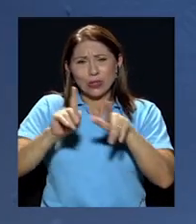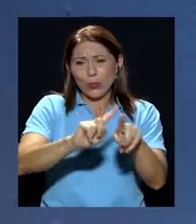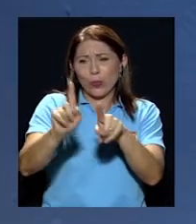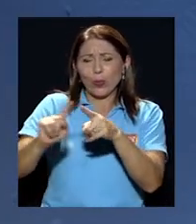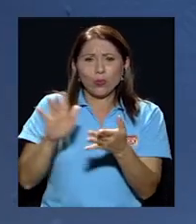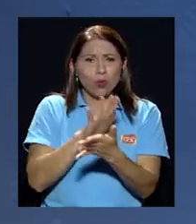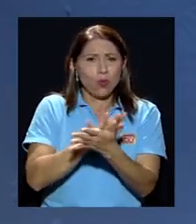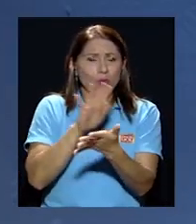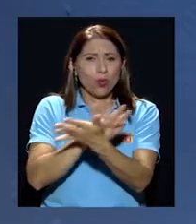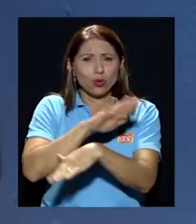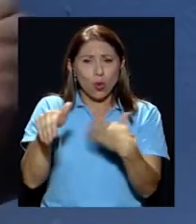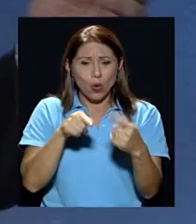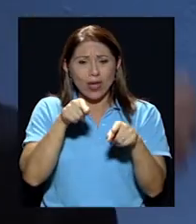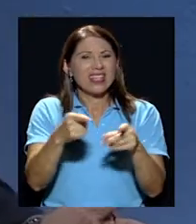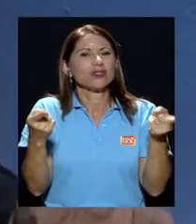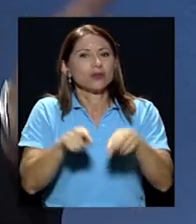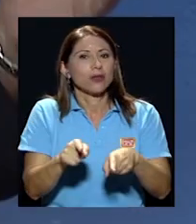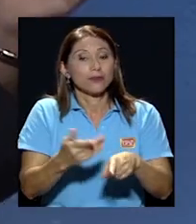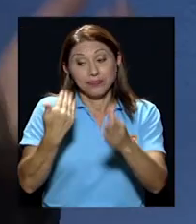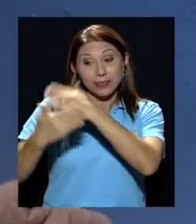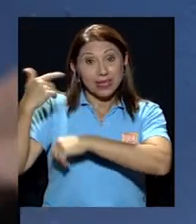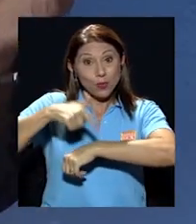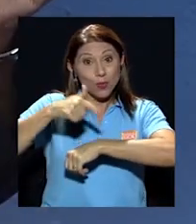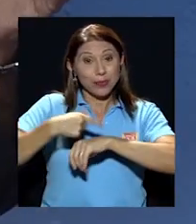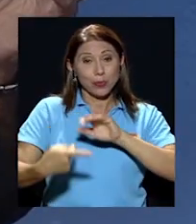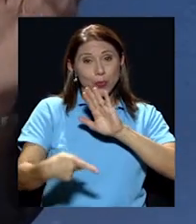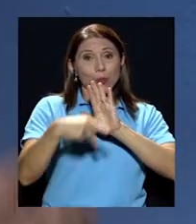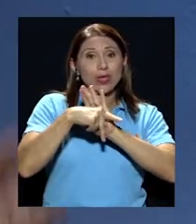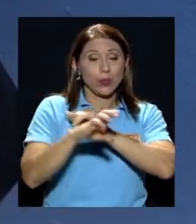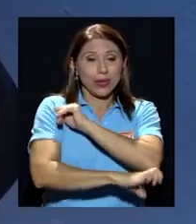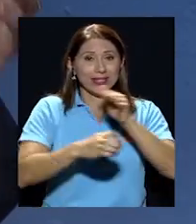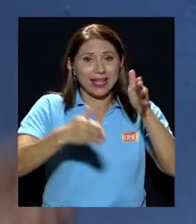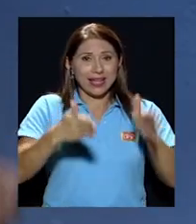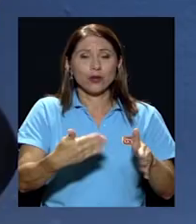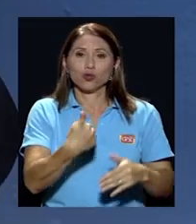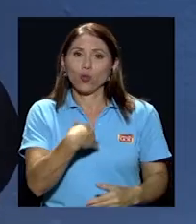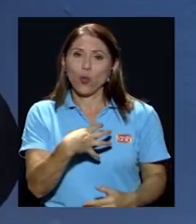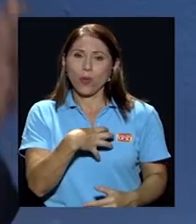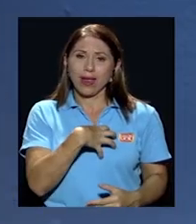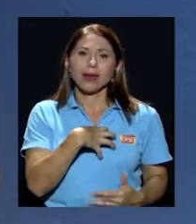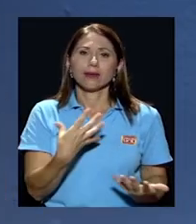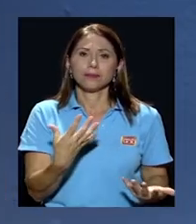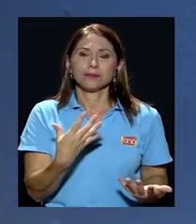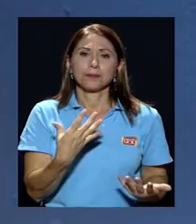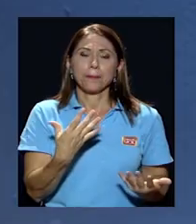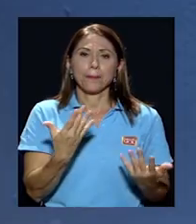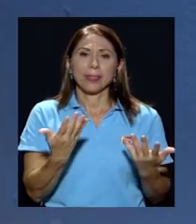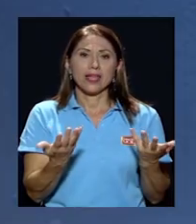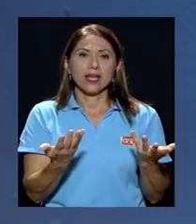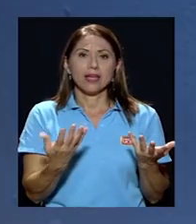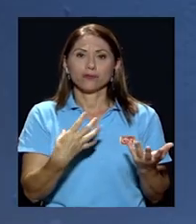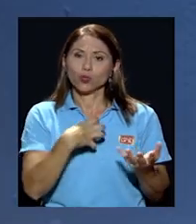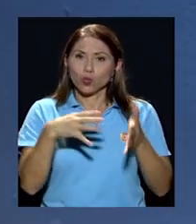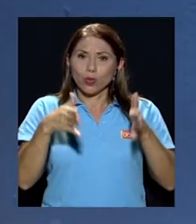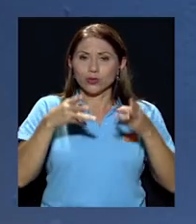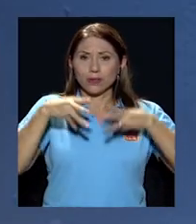documentales que lo que sucedió fue que en ese momento en que era prohibido que los extranjeros tuvieran fueran dueños